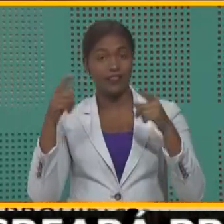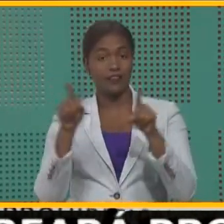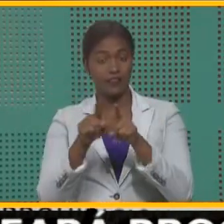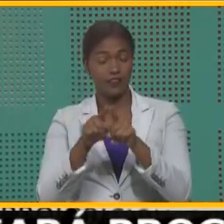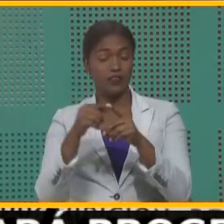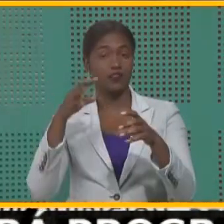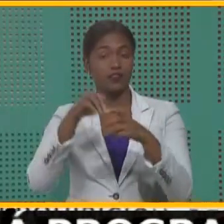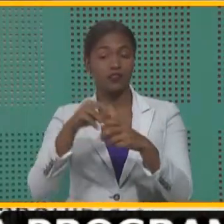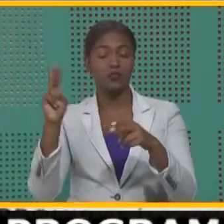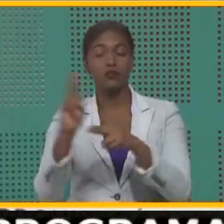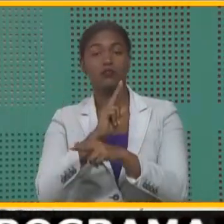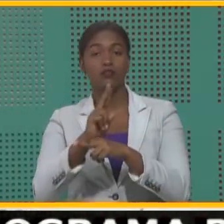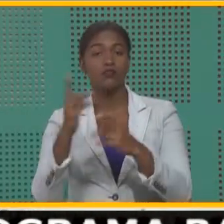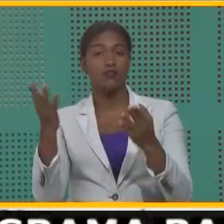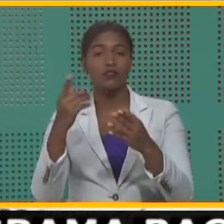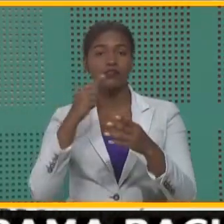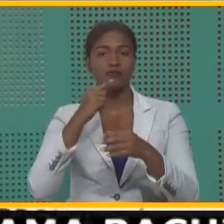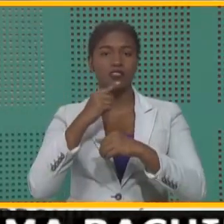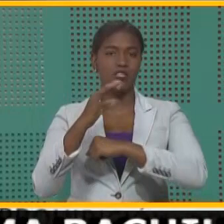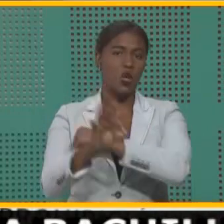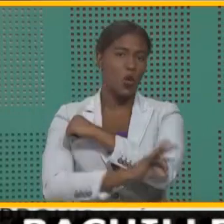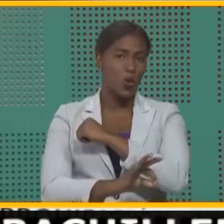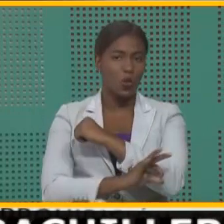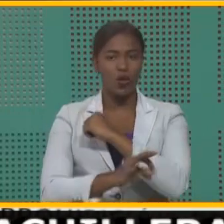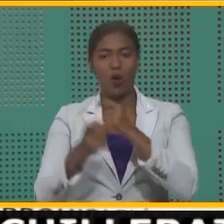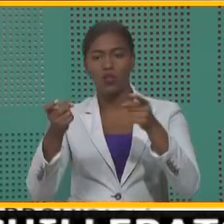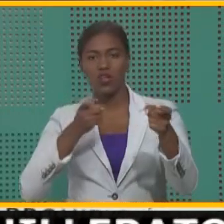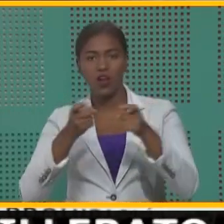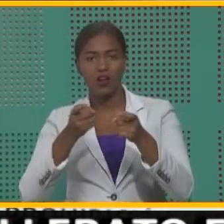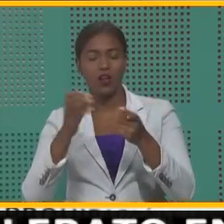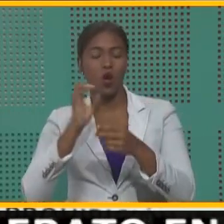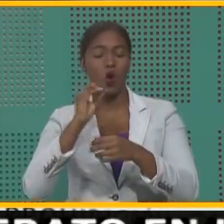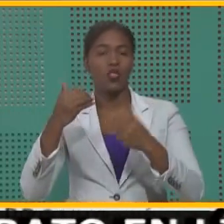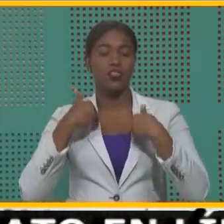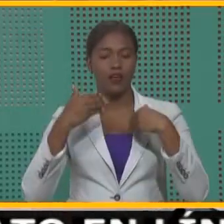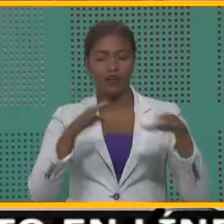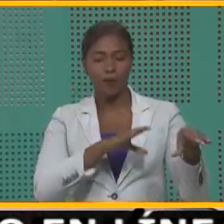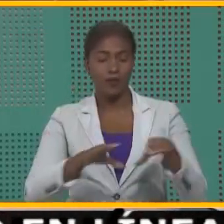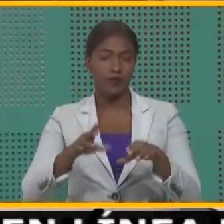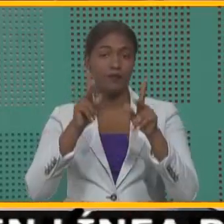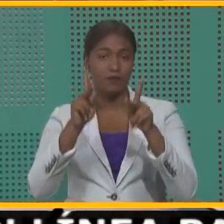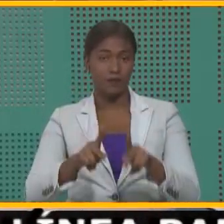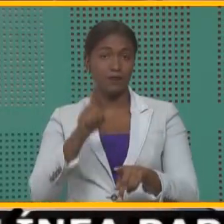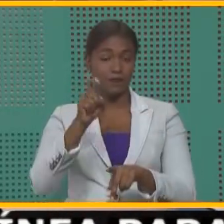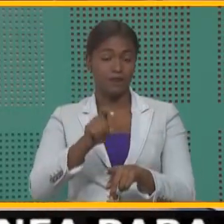ver con uso de narcóticos o drogas controladas, tienen que ver con el comportamiento humano.